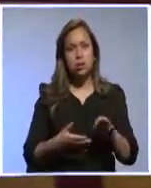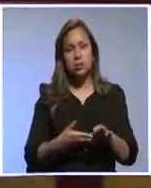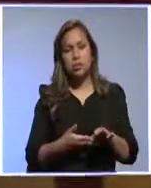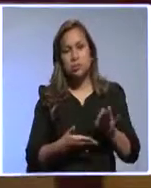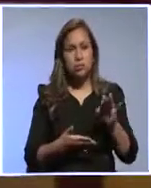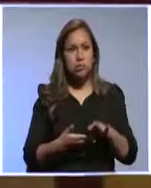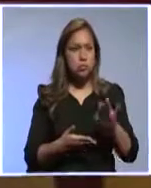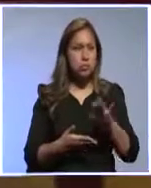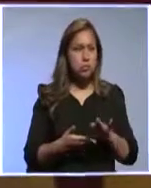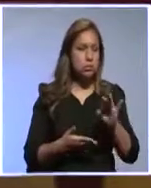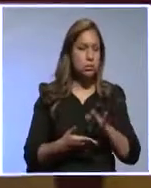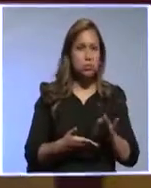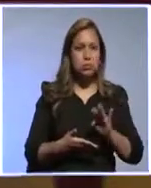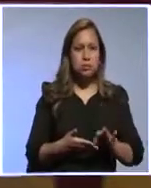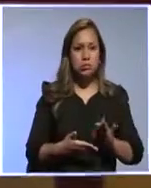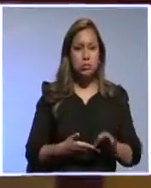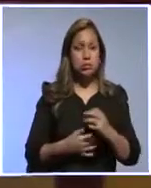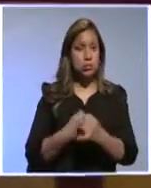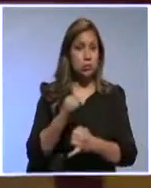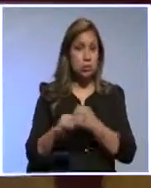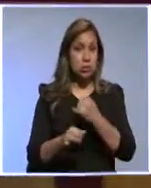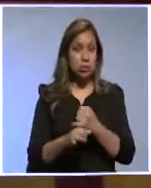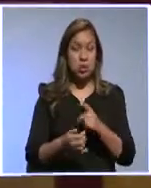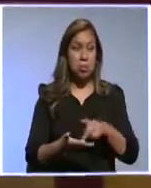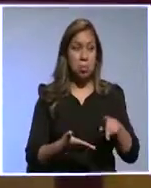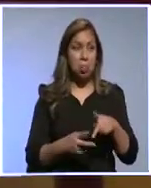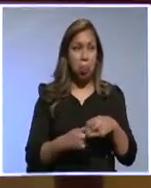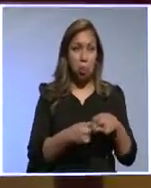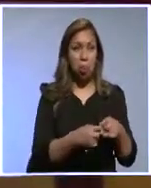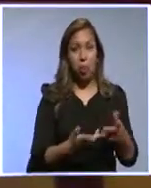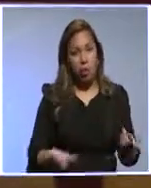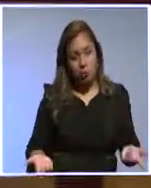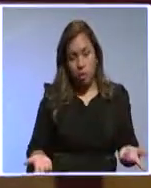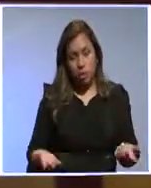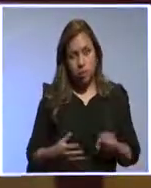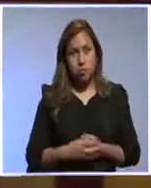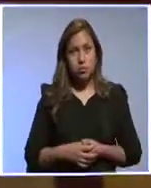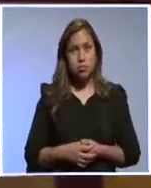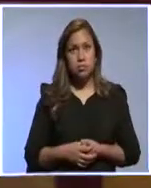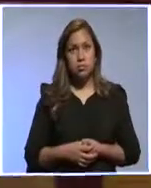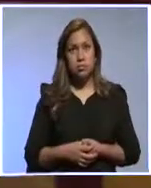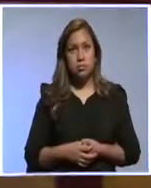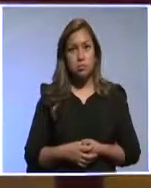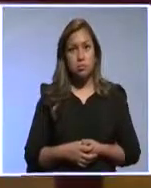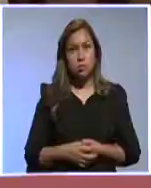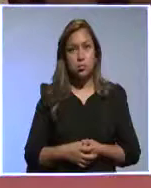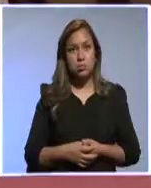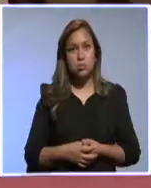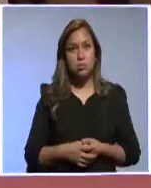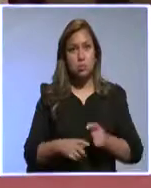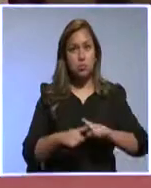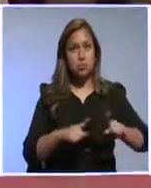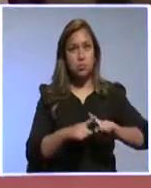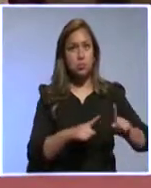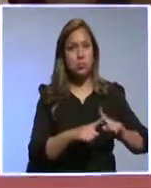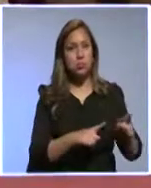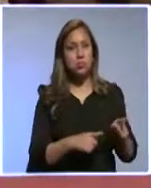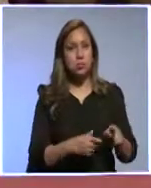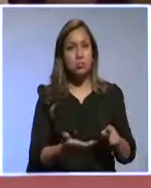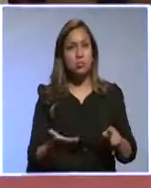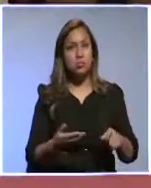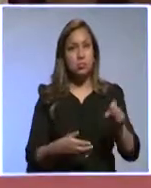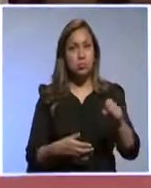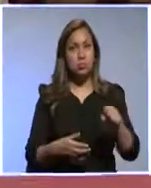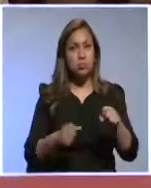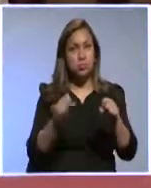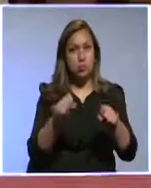por las calificadoras internacionales, pero hay distritos, cantones que sí